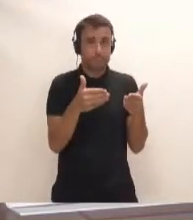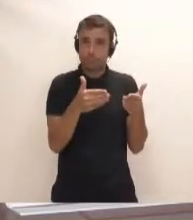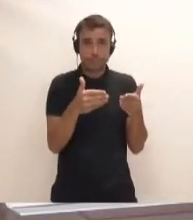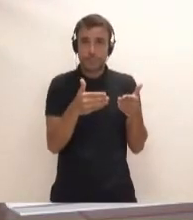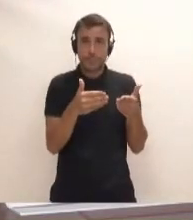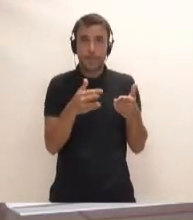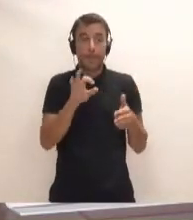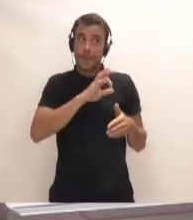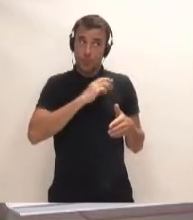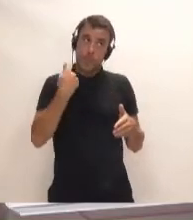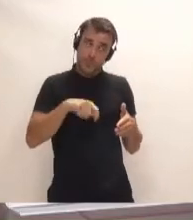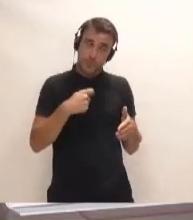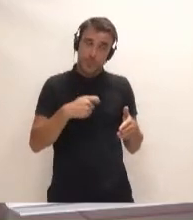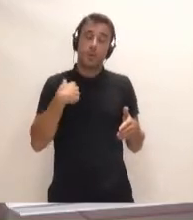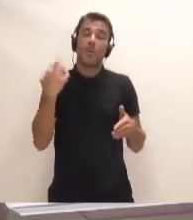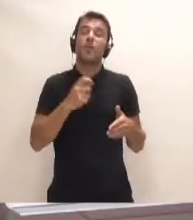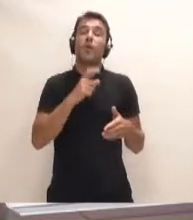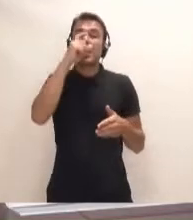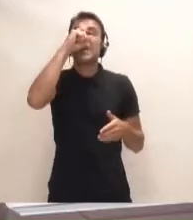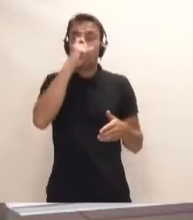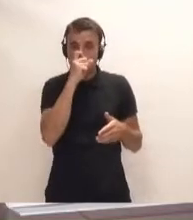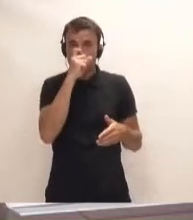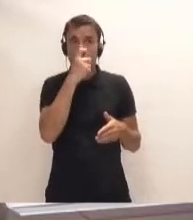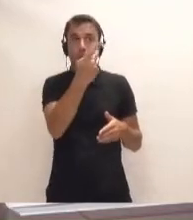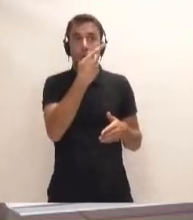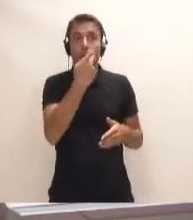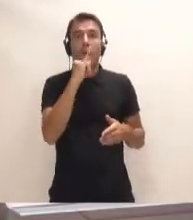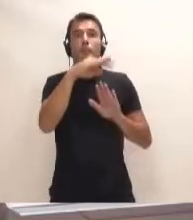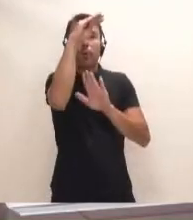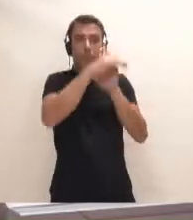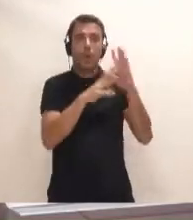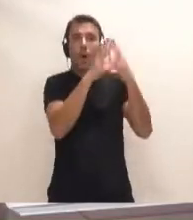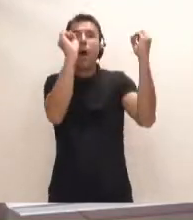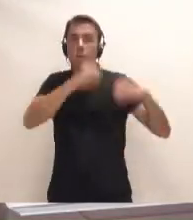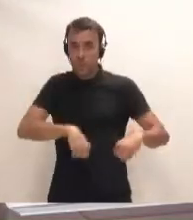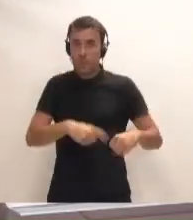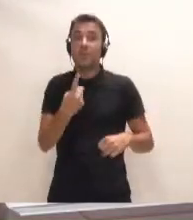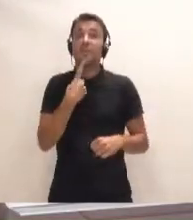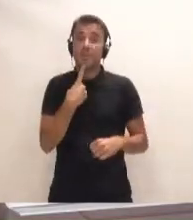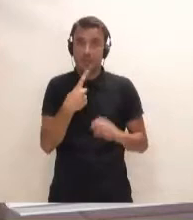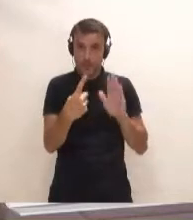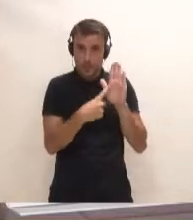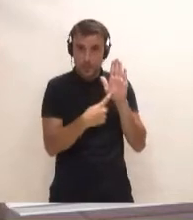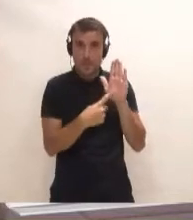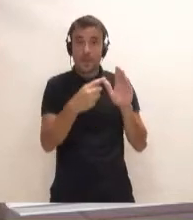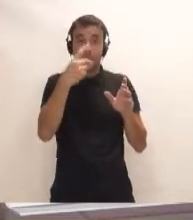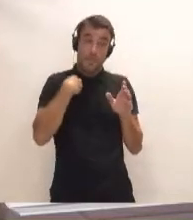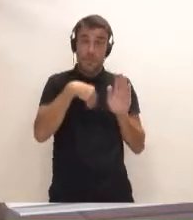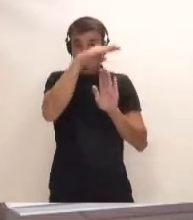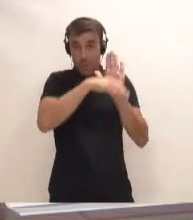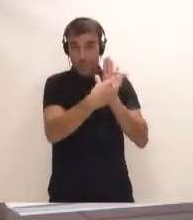Y además, tengo que recordarle que tenemos un acuerdo programático en el que dice, dentro de nuestros acuerdos